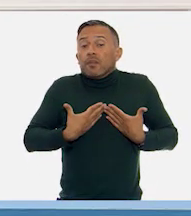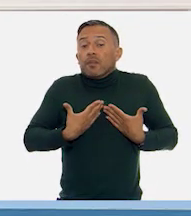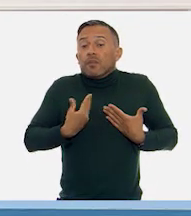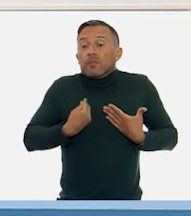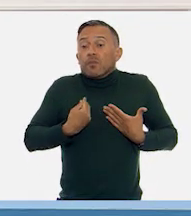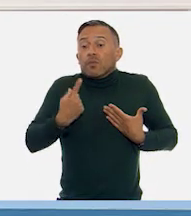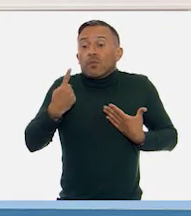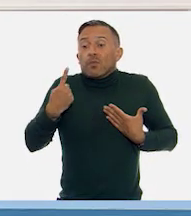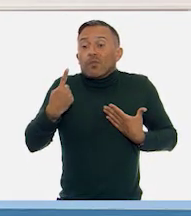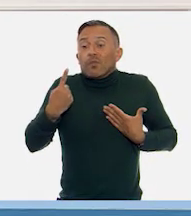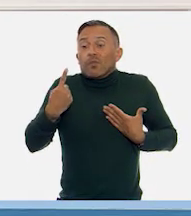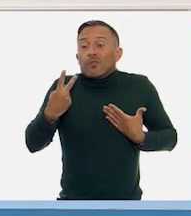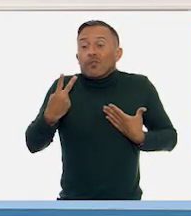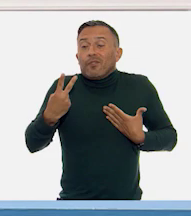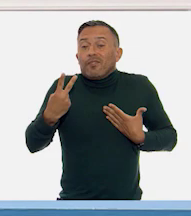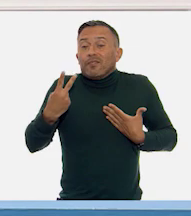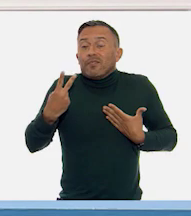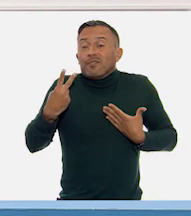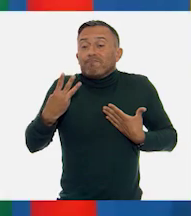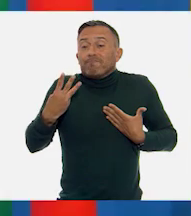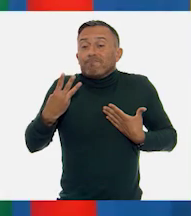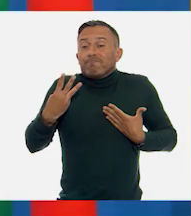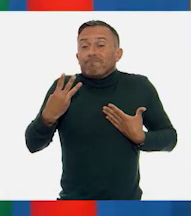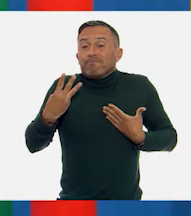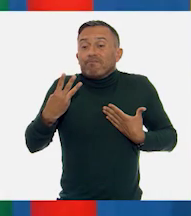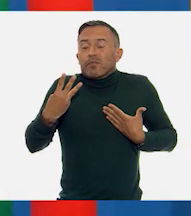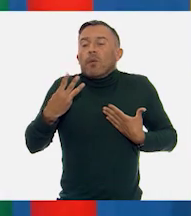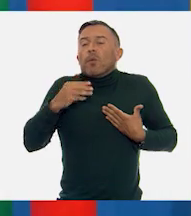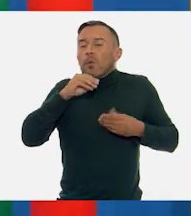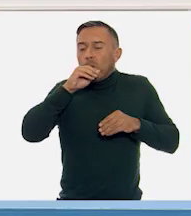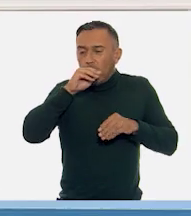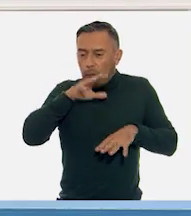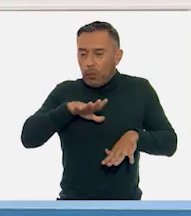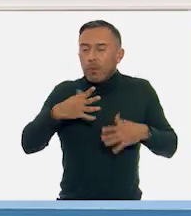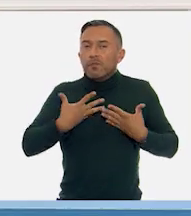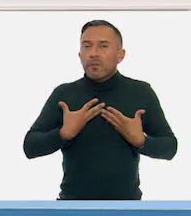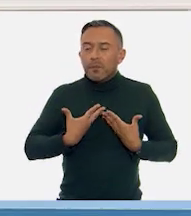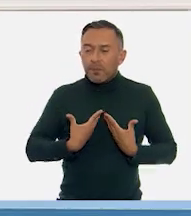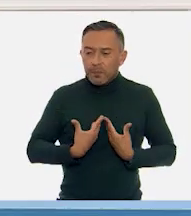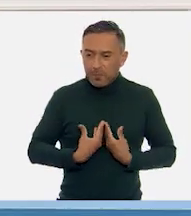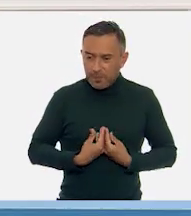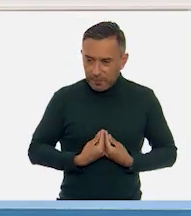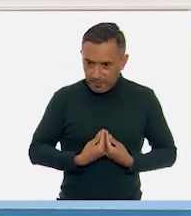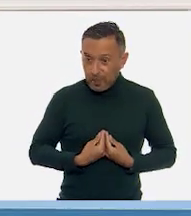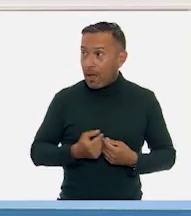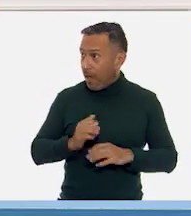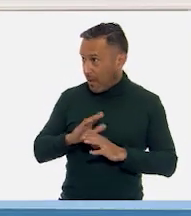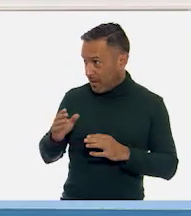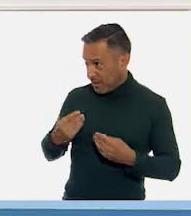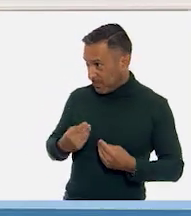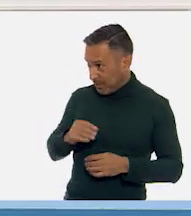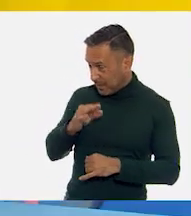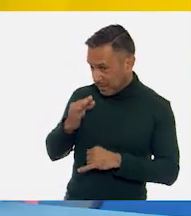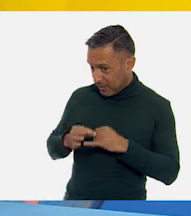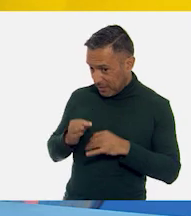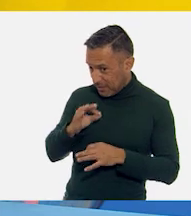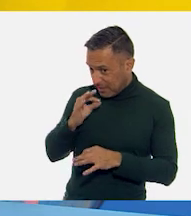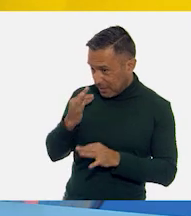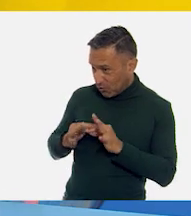Uno, dos, tres. Lo sacamos. ¿Listos? ¿Cómo se sienten? Listísimos.